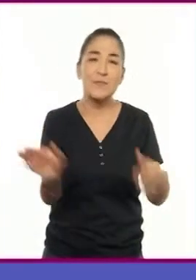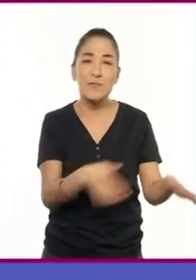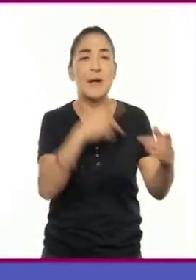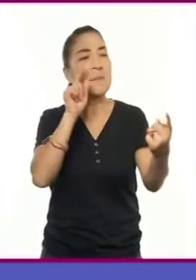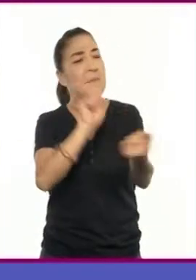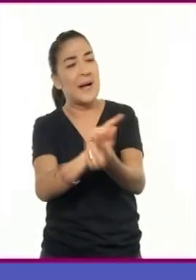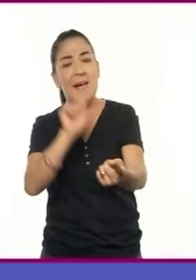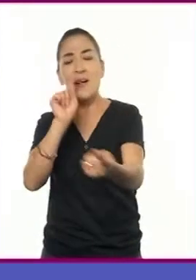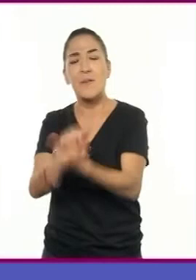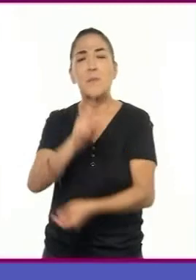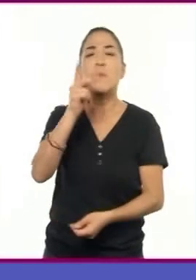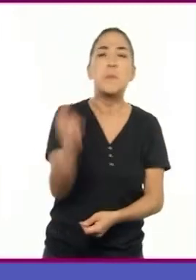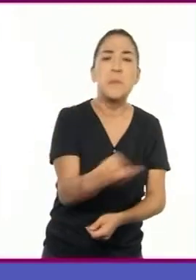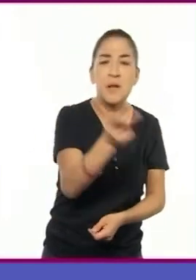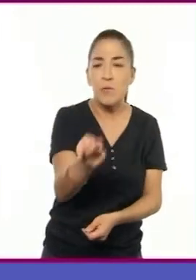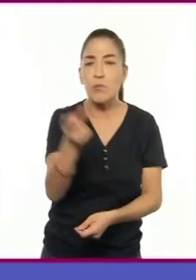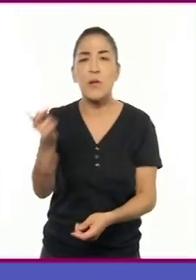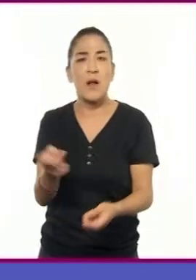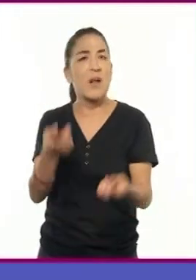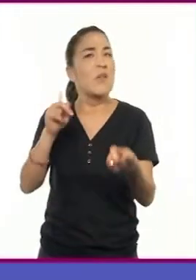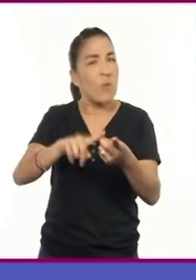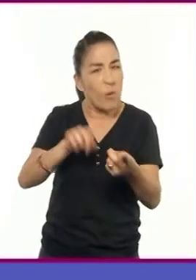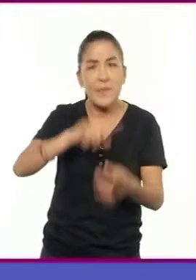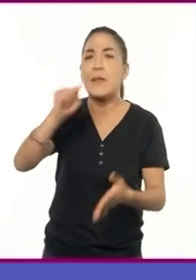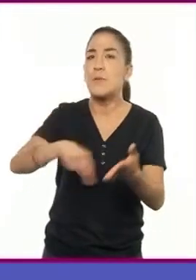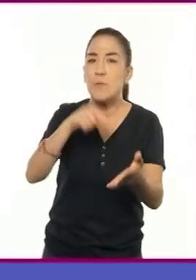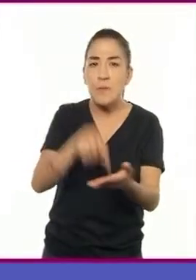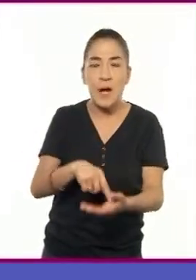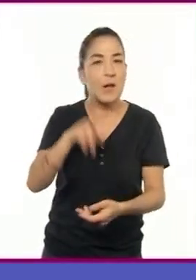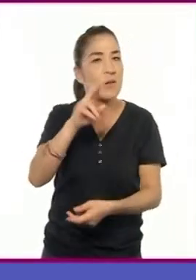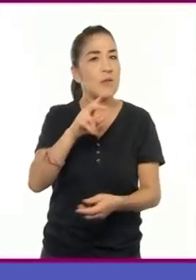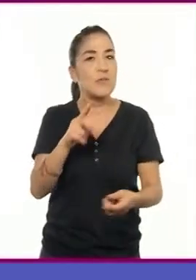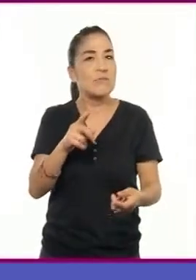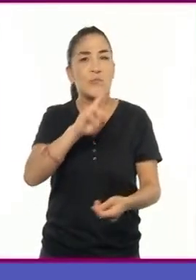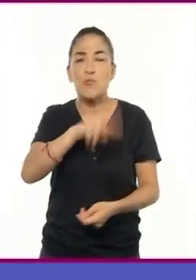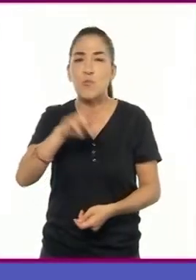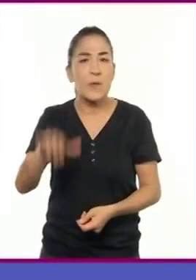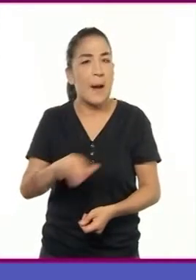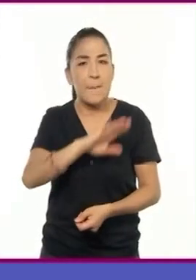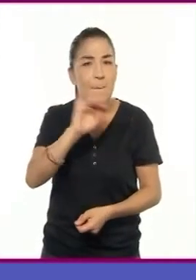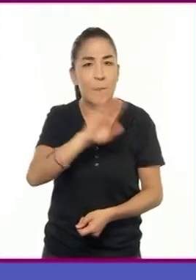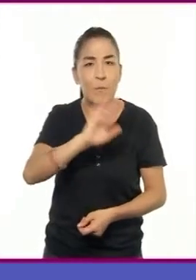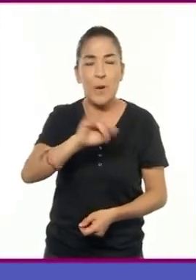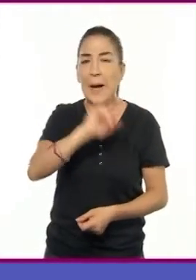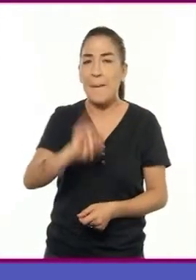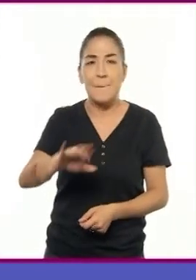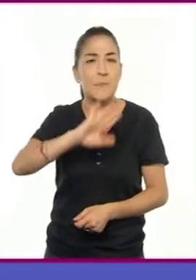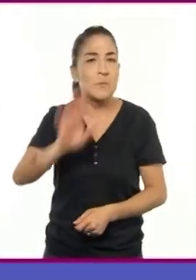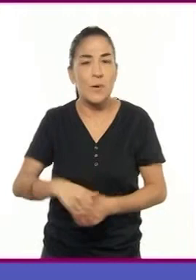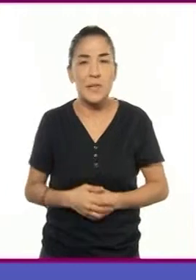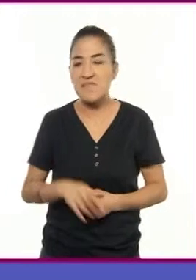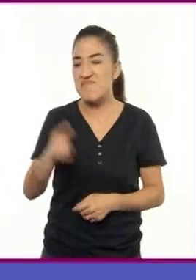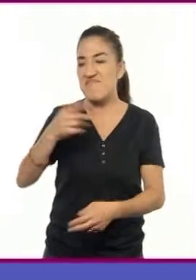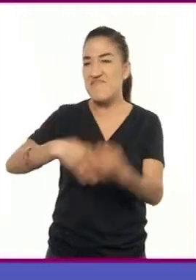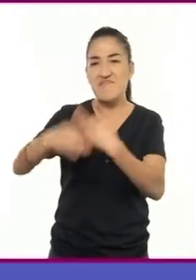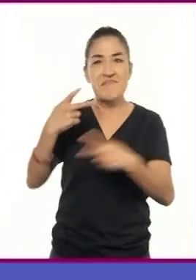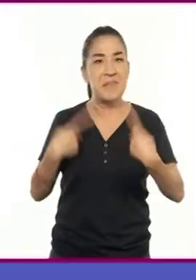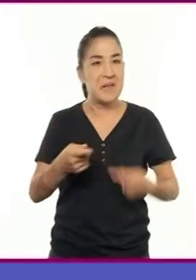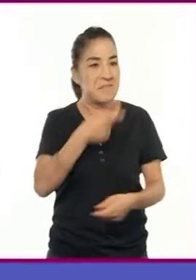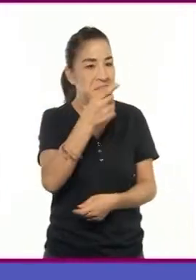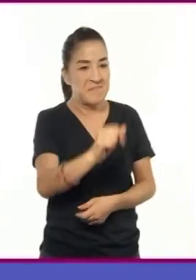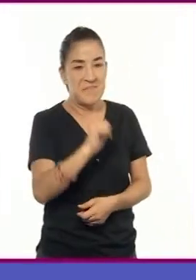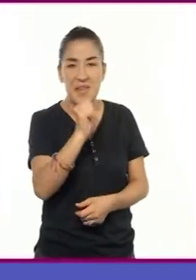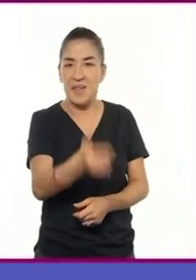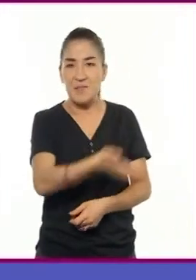sabe dónde está el lugar donde nunca se muere. Pero nadie lo sabía. Un día, se encontró con un viejo, con una barba